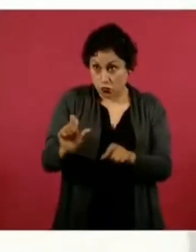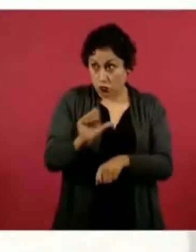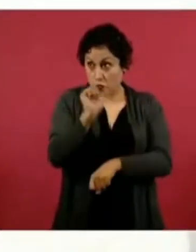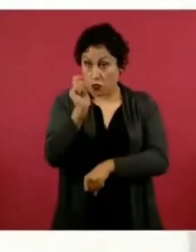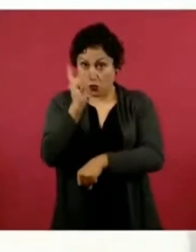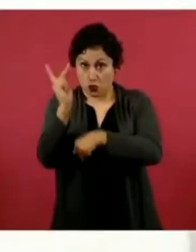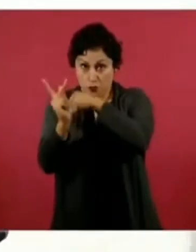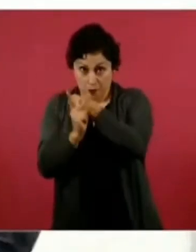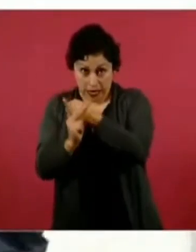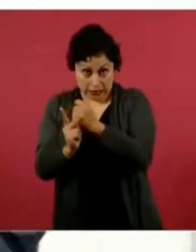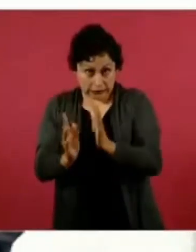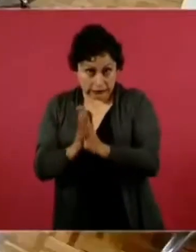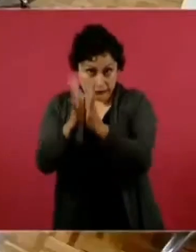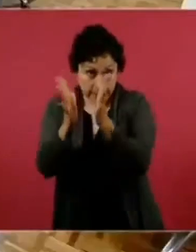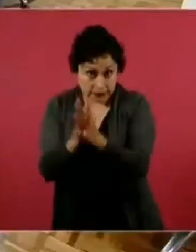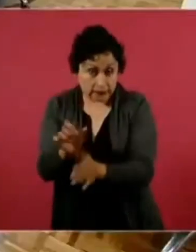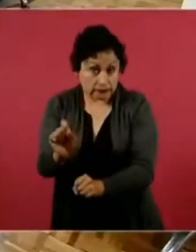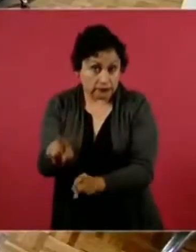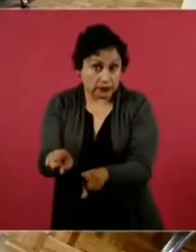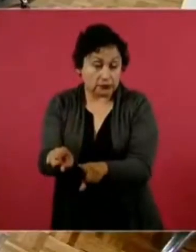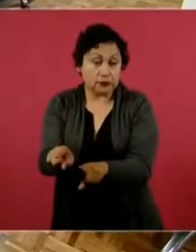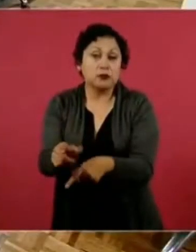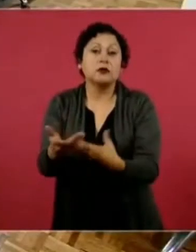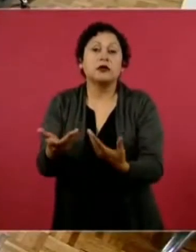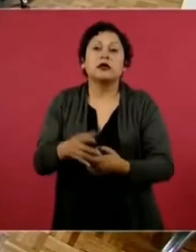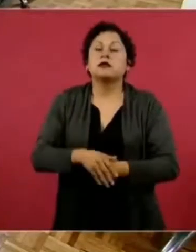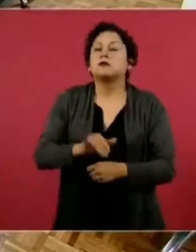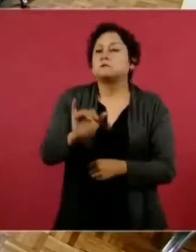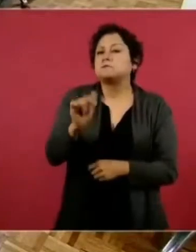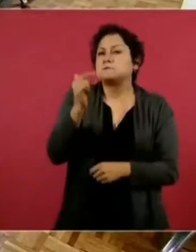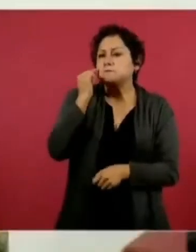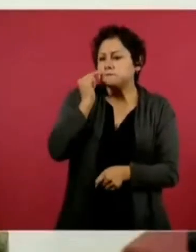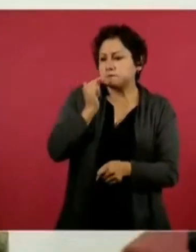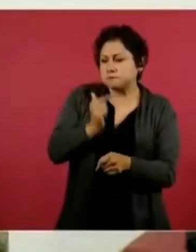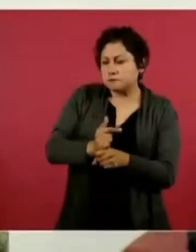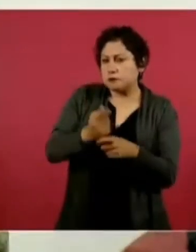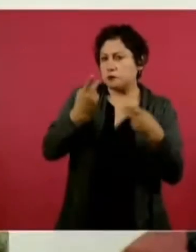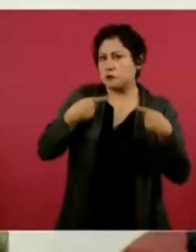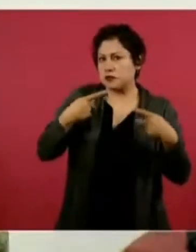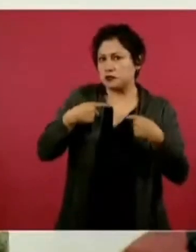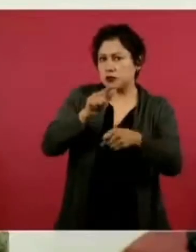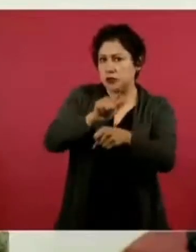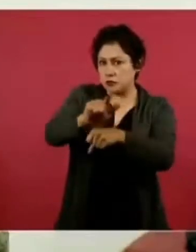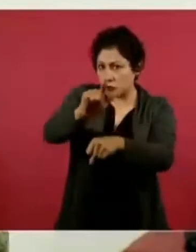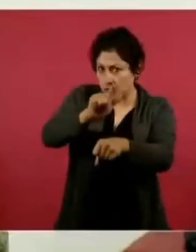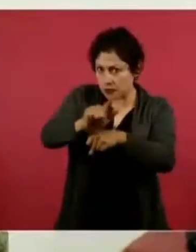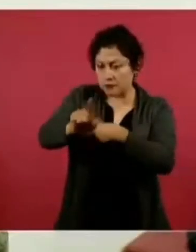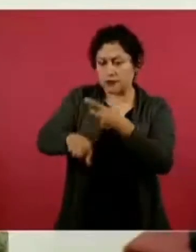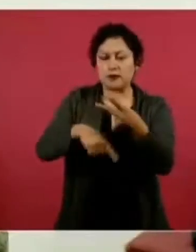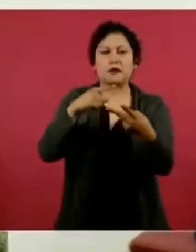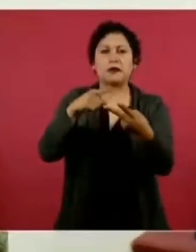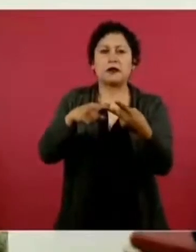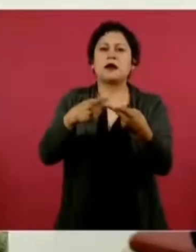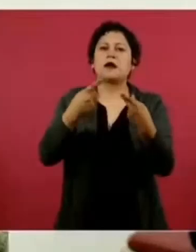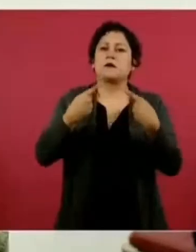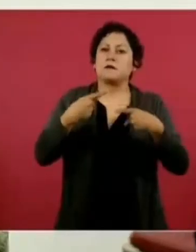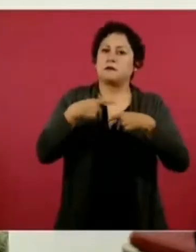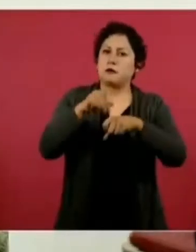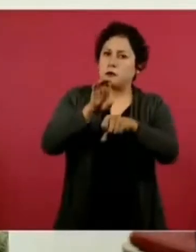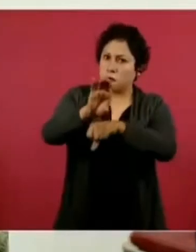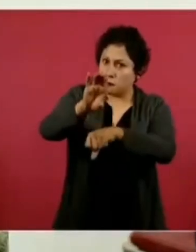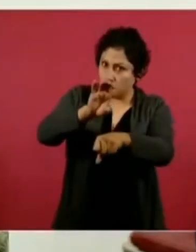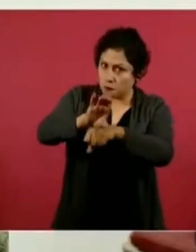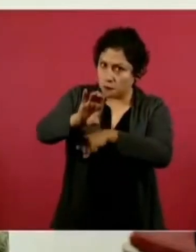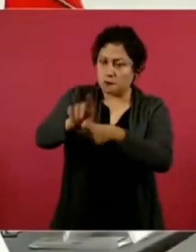Sí, repito, hemos detenido guatemaltecos, hemos detenido colombianos, hemos